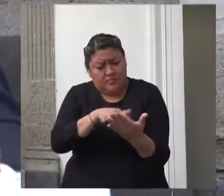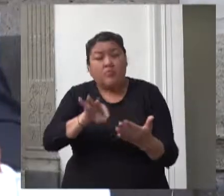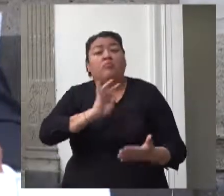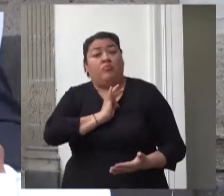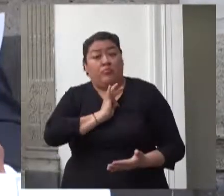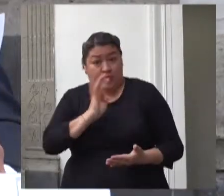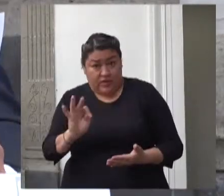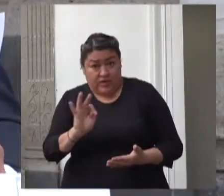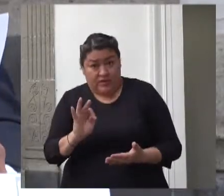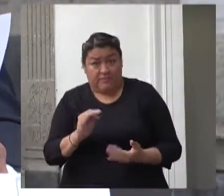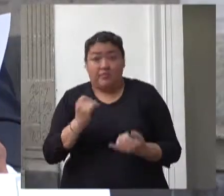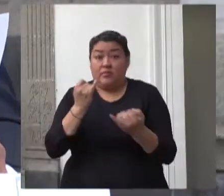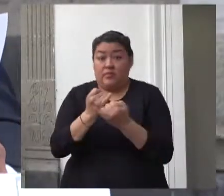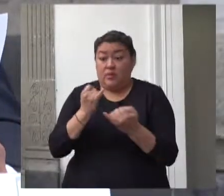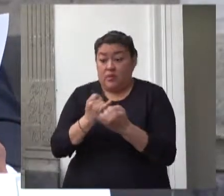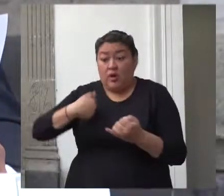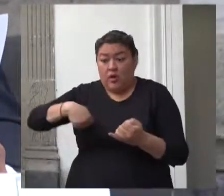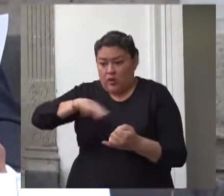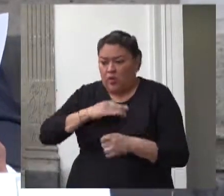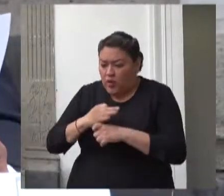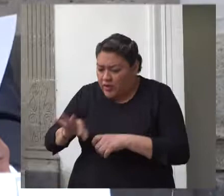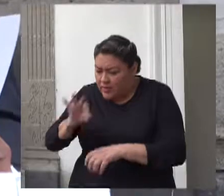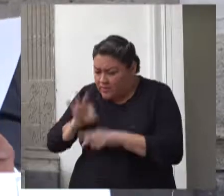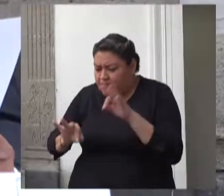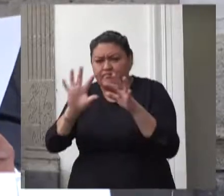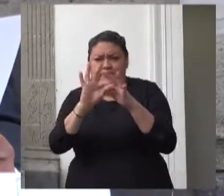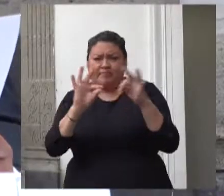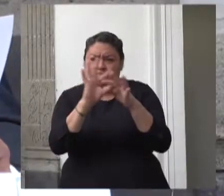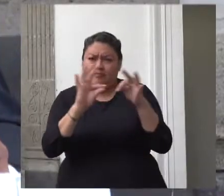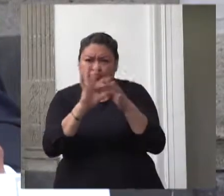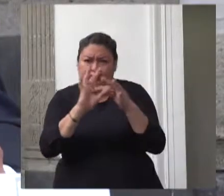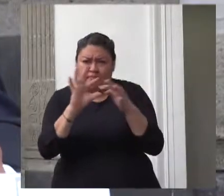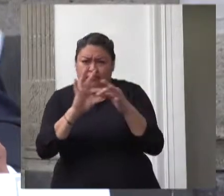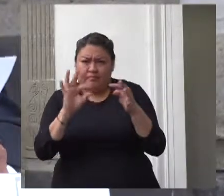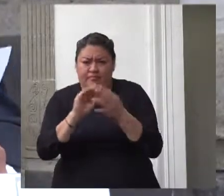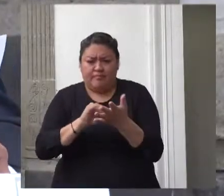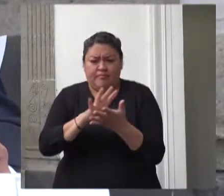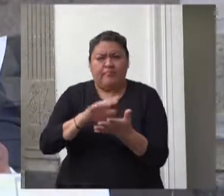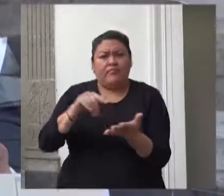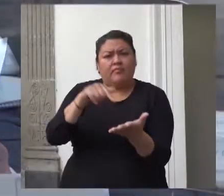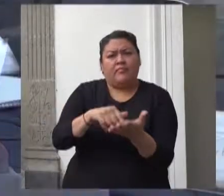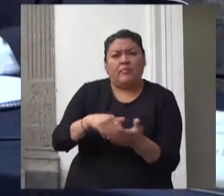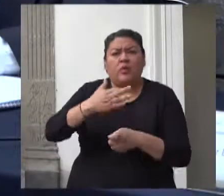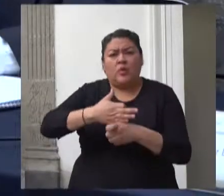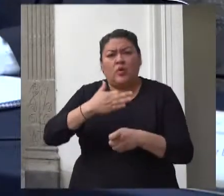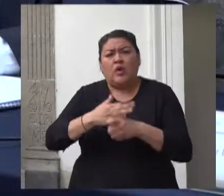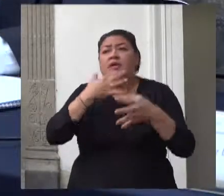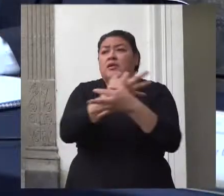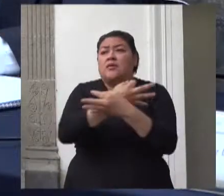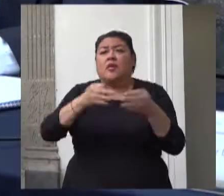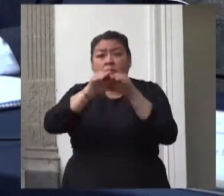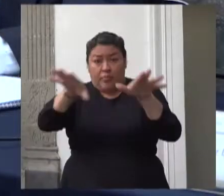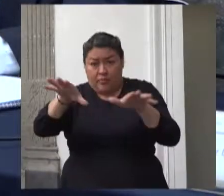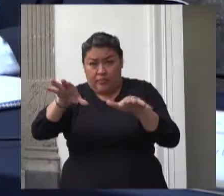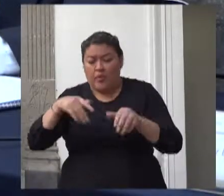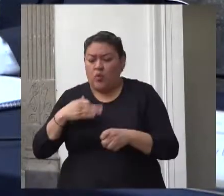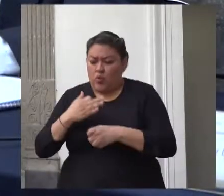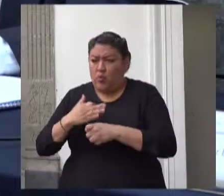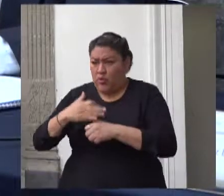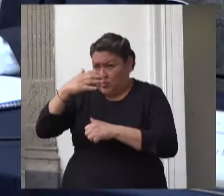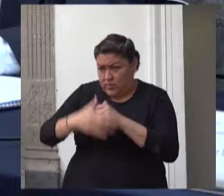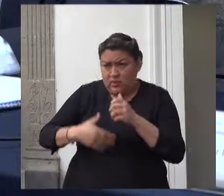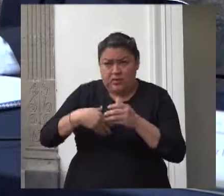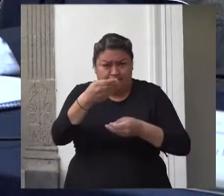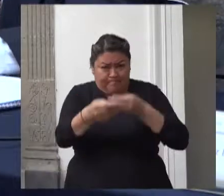como en esta síntesis ejecutiva que se da a conocer y que se les entregará a cada